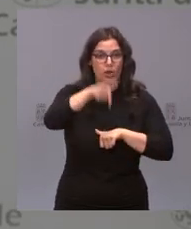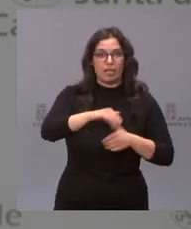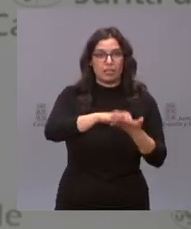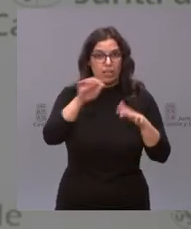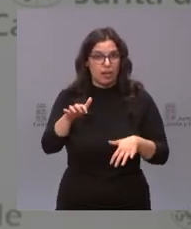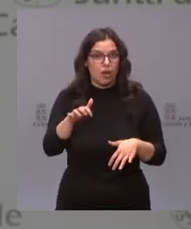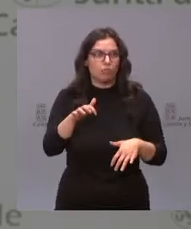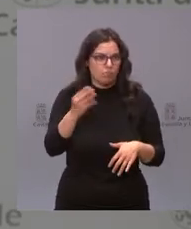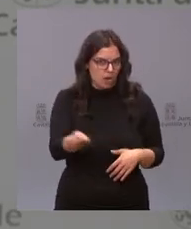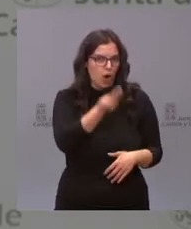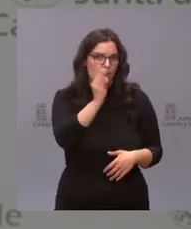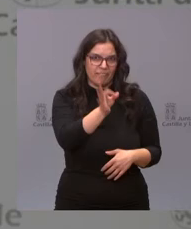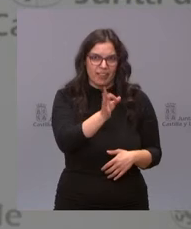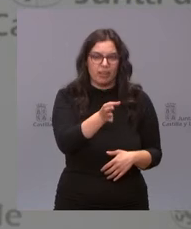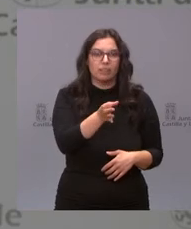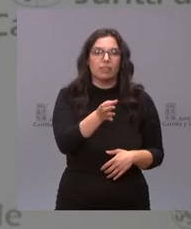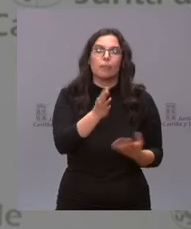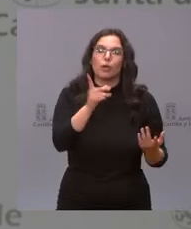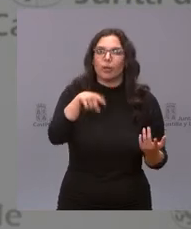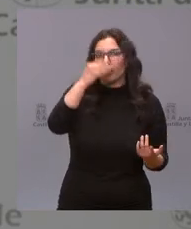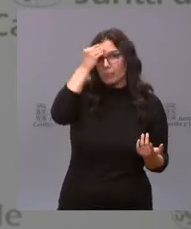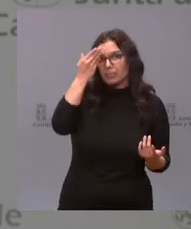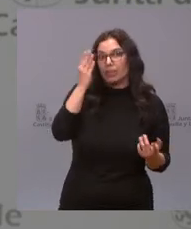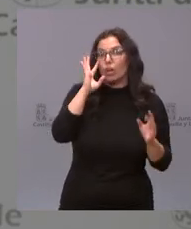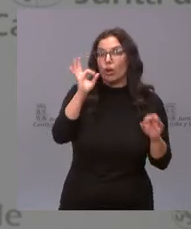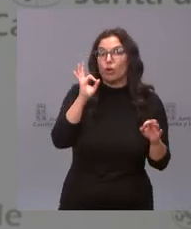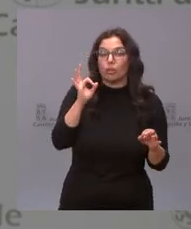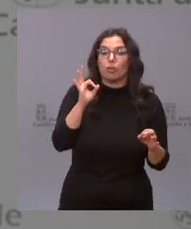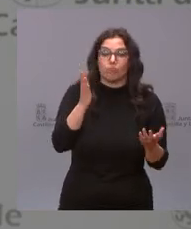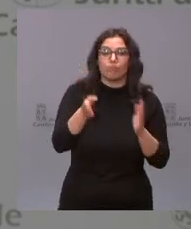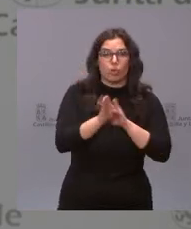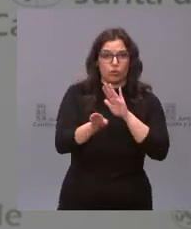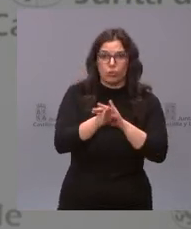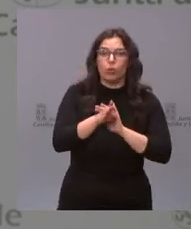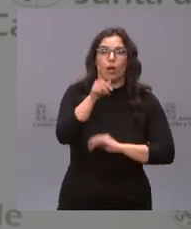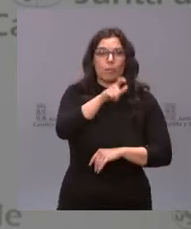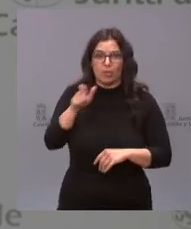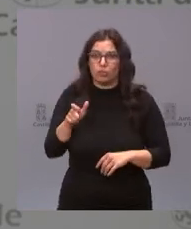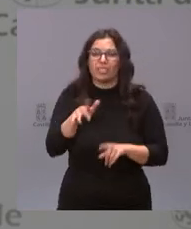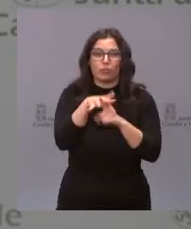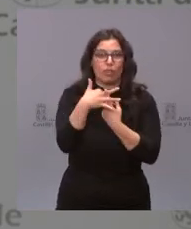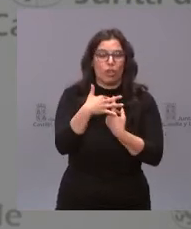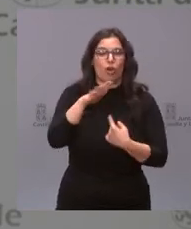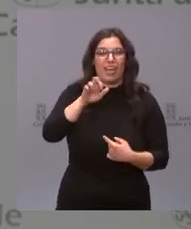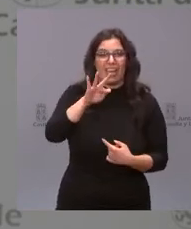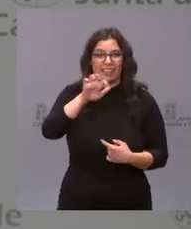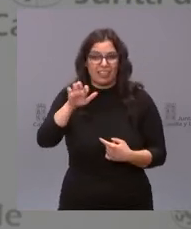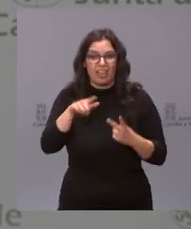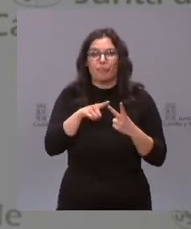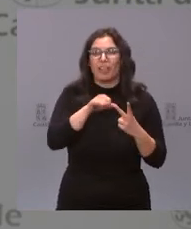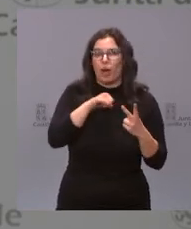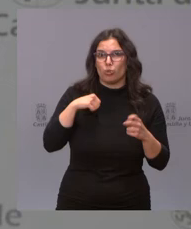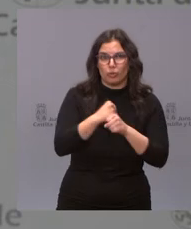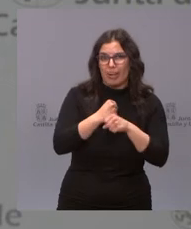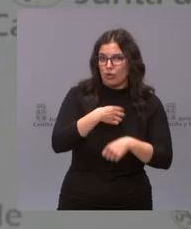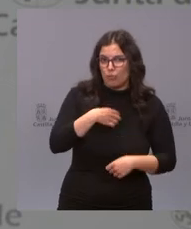favorables o mejores pero es verdad que tenemos que tener en cuenta por supuesto que sigue habiendo muchas personas en ERTE y muchos autónomos sin actividad por tanto lo